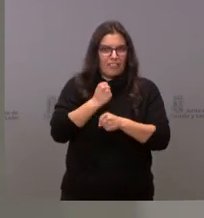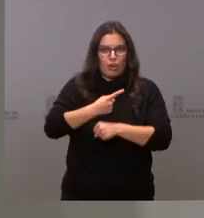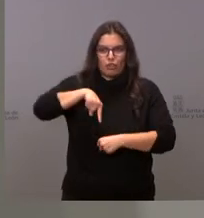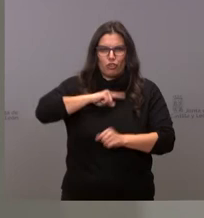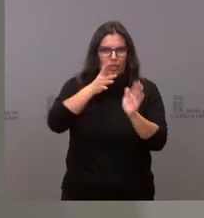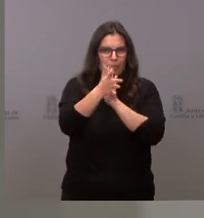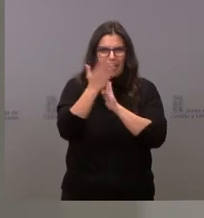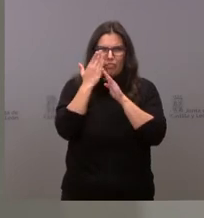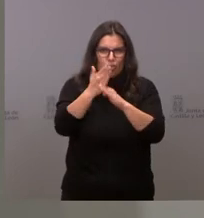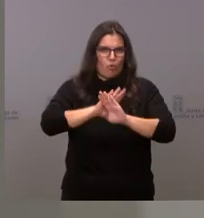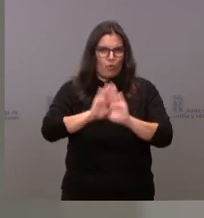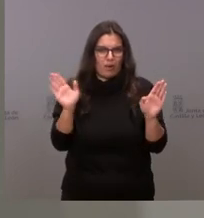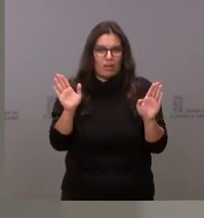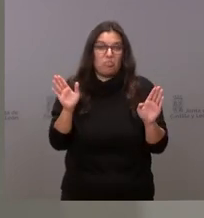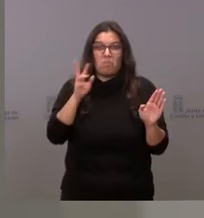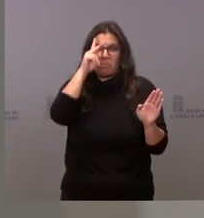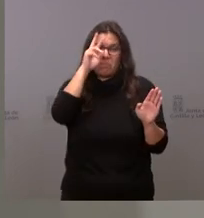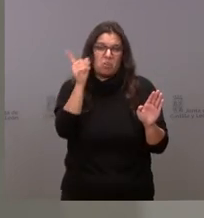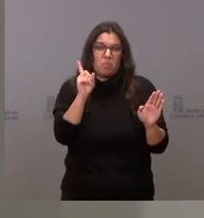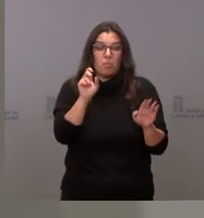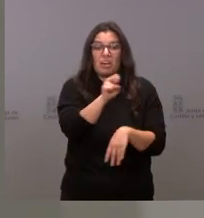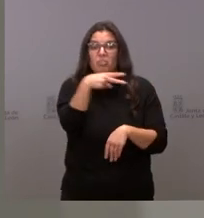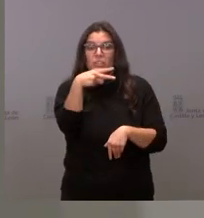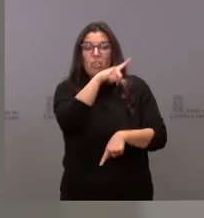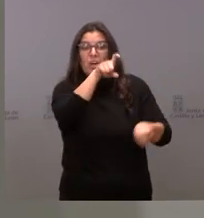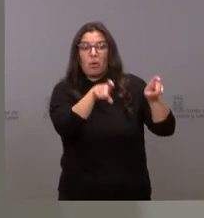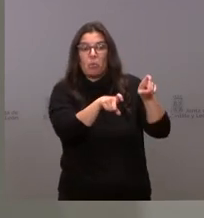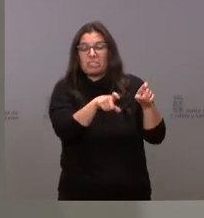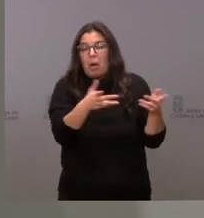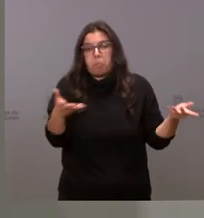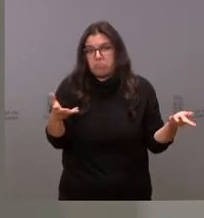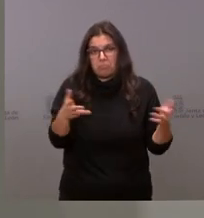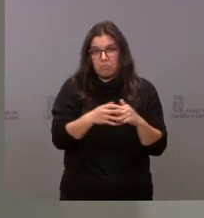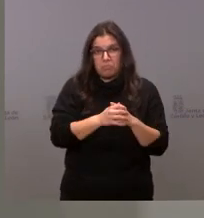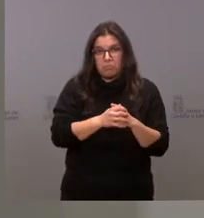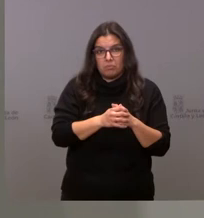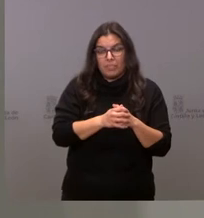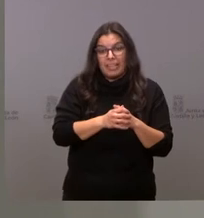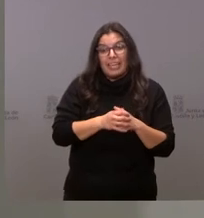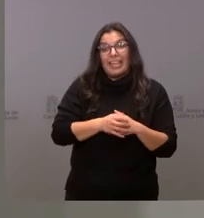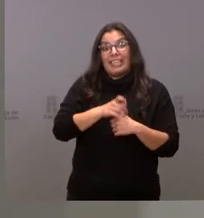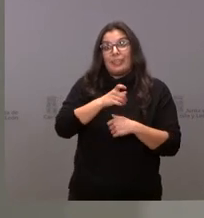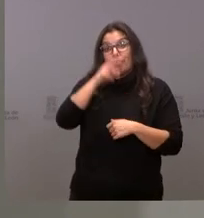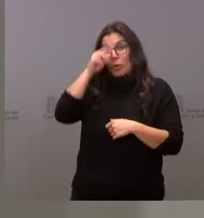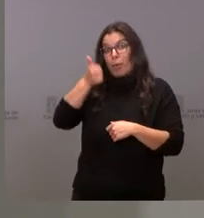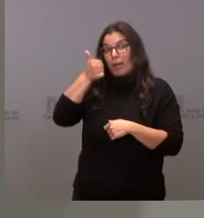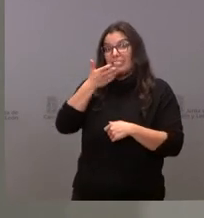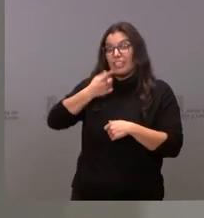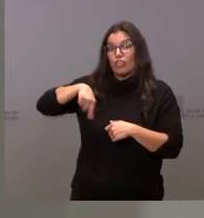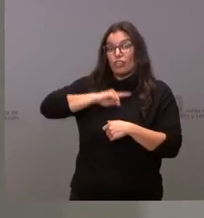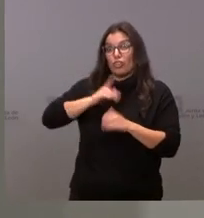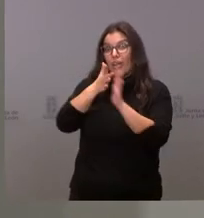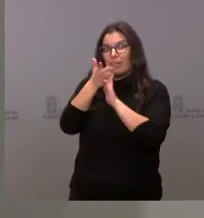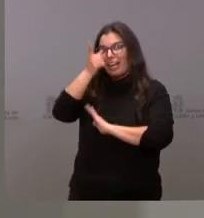por tanto no me preocupa tanto el resultado de la encuesta como que nosotros no fuéramos capaces de explicar a los ciudadanos que han hecho ustedes